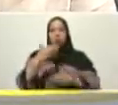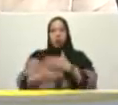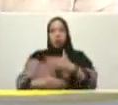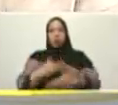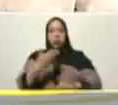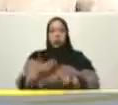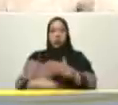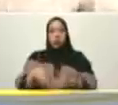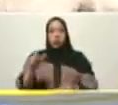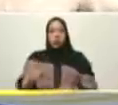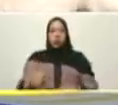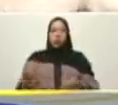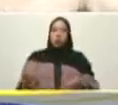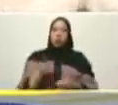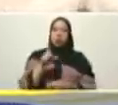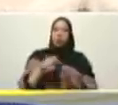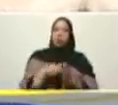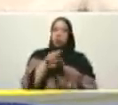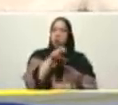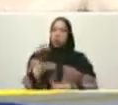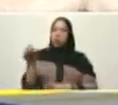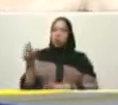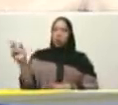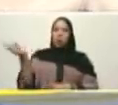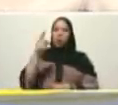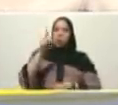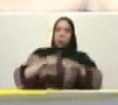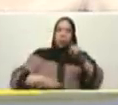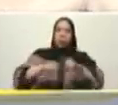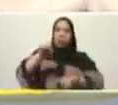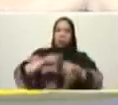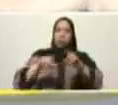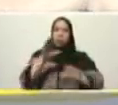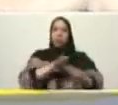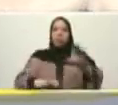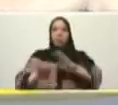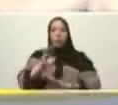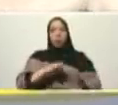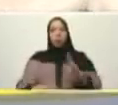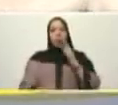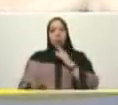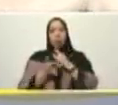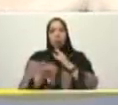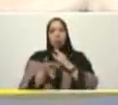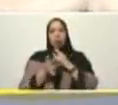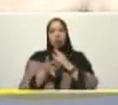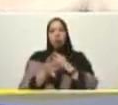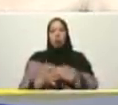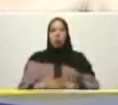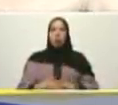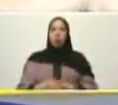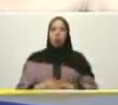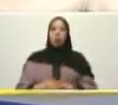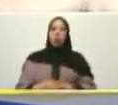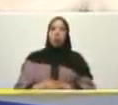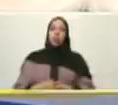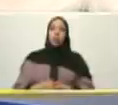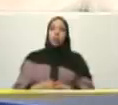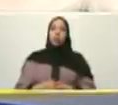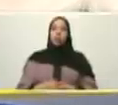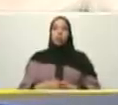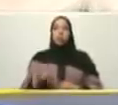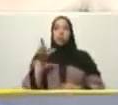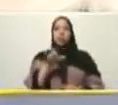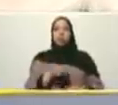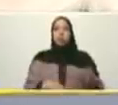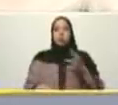y en mil cosas más que la ciencia y la tecnología es el socialismo científico el socialismo científico construirlo